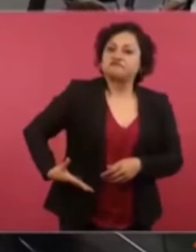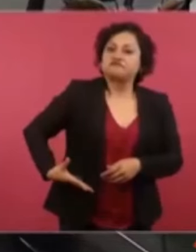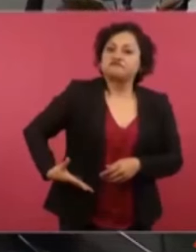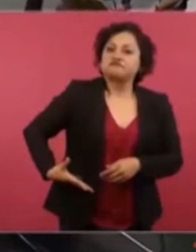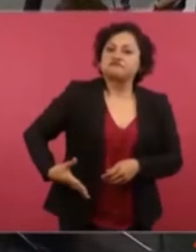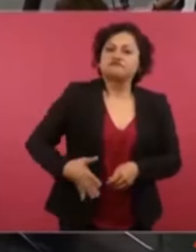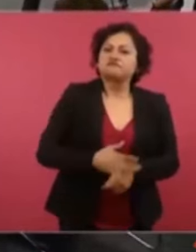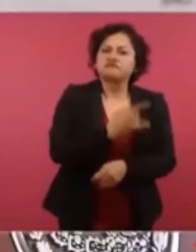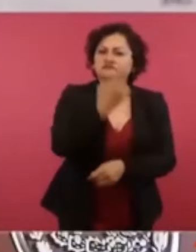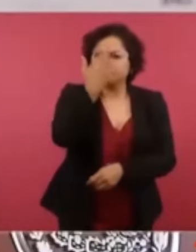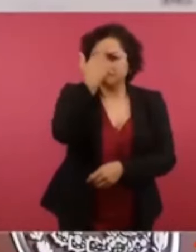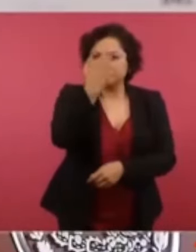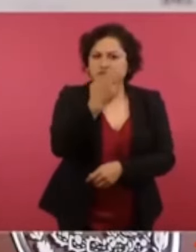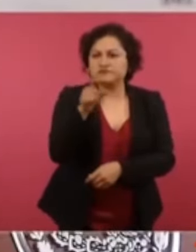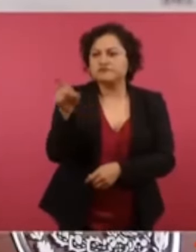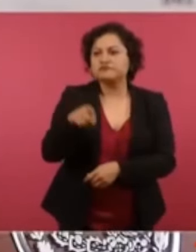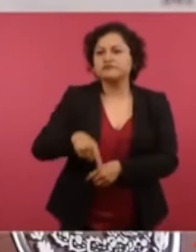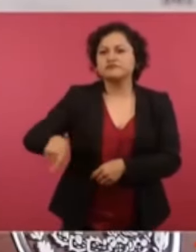funcionó.